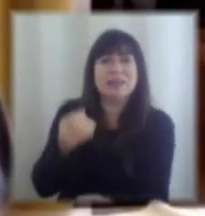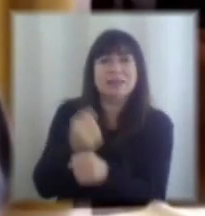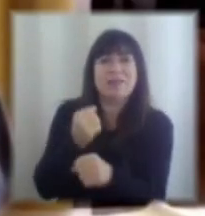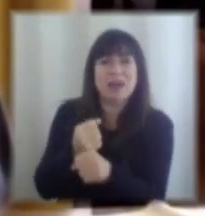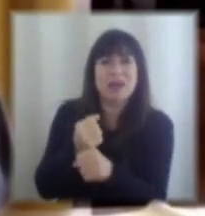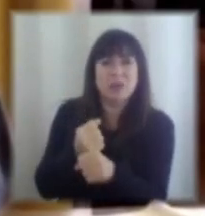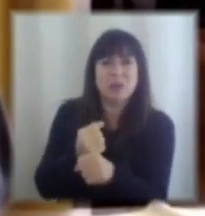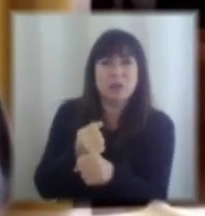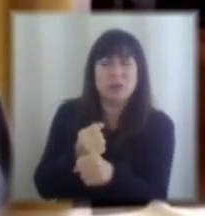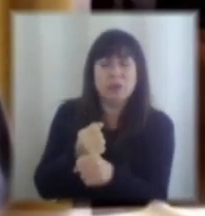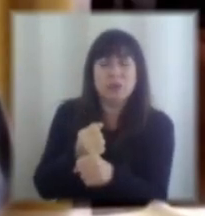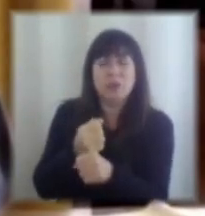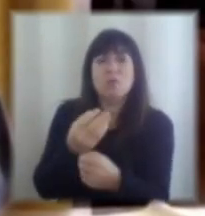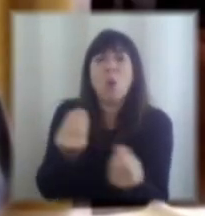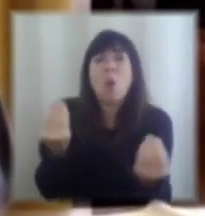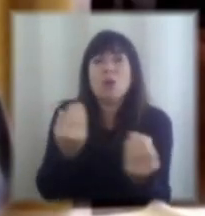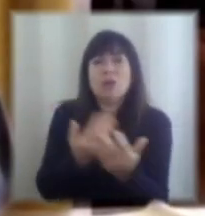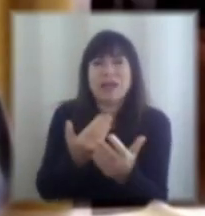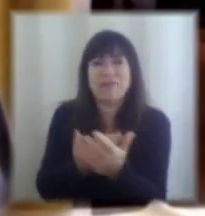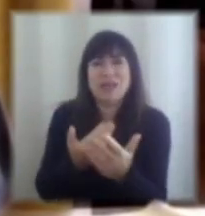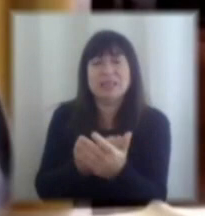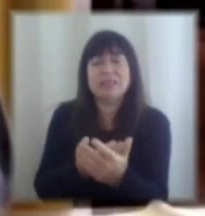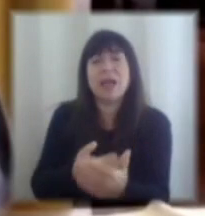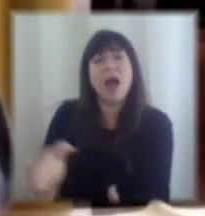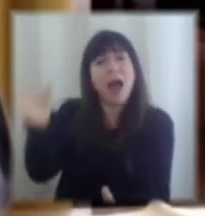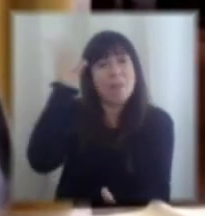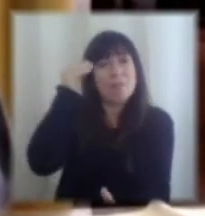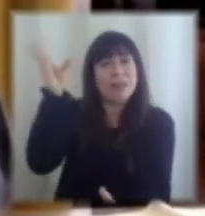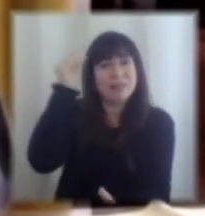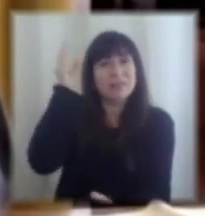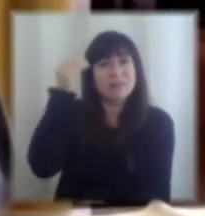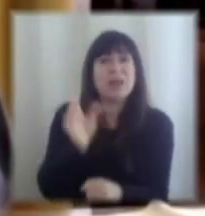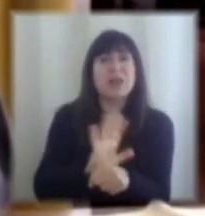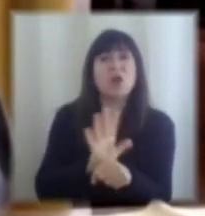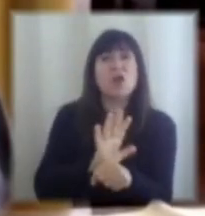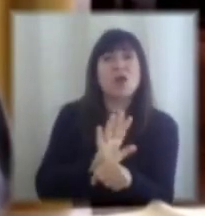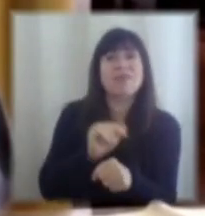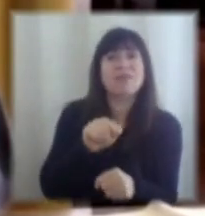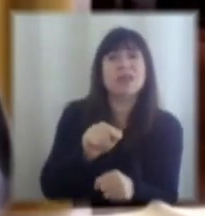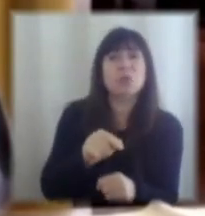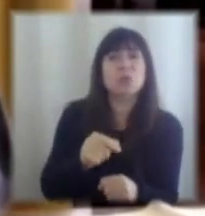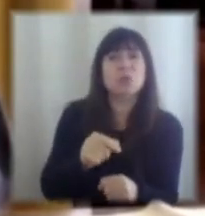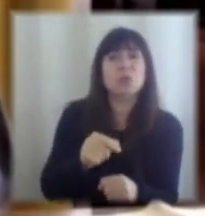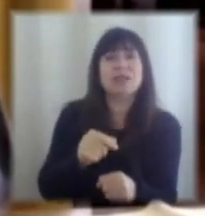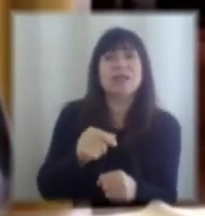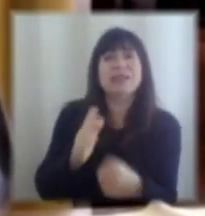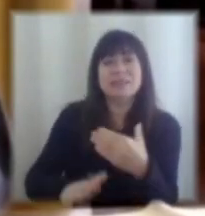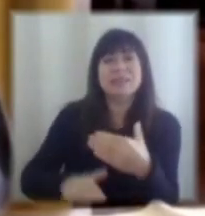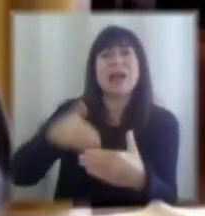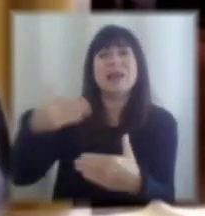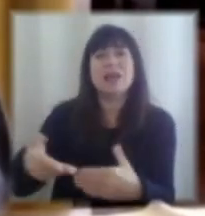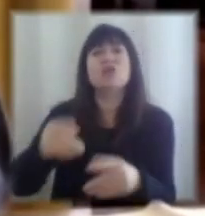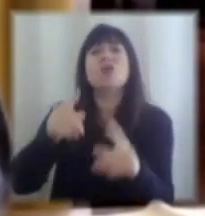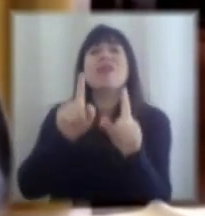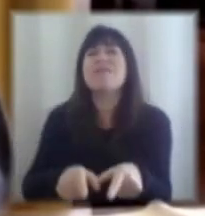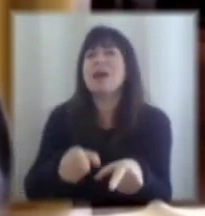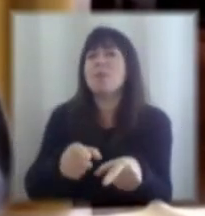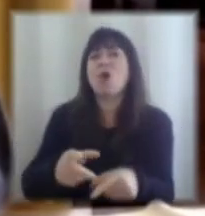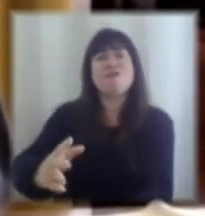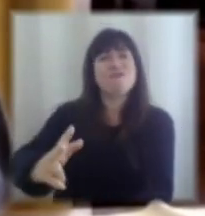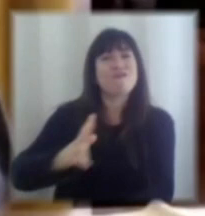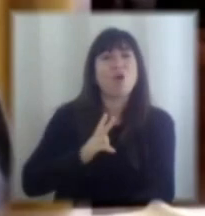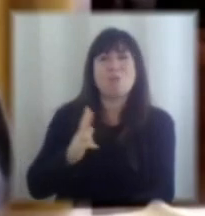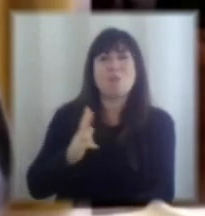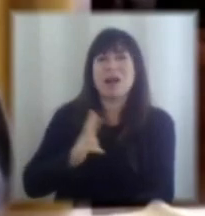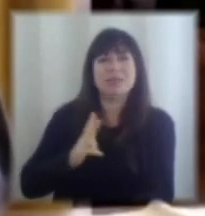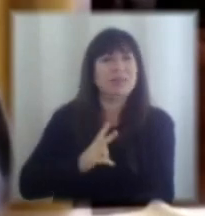muchas veces, uno de los aprendizajes de esta crisis es que saliendo de ella tenemos que formalizar todo lo que se pueda formalizar,